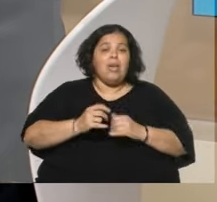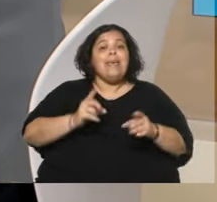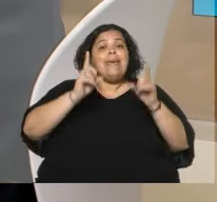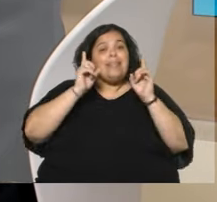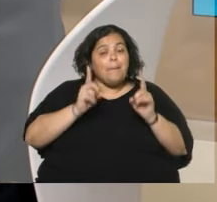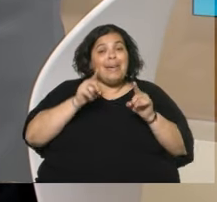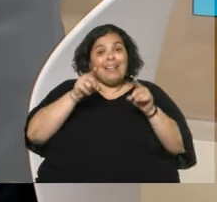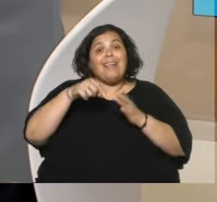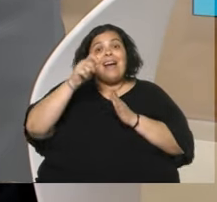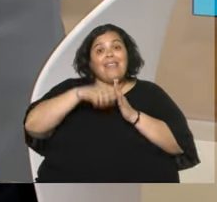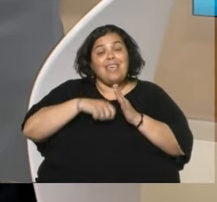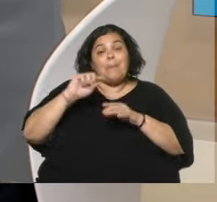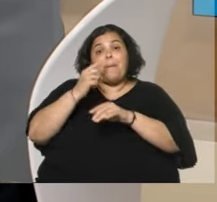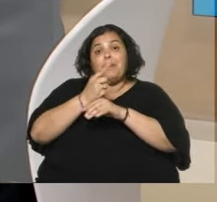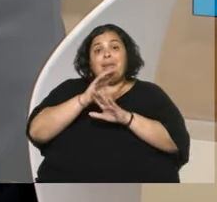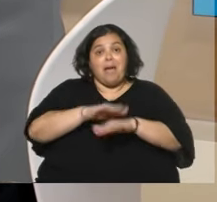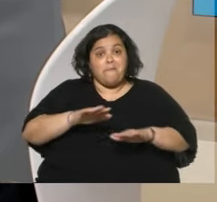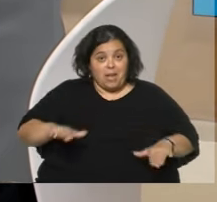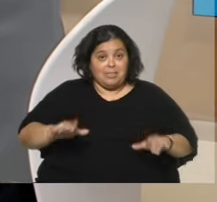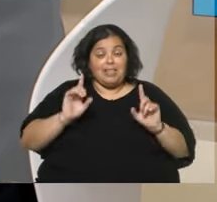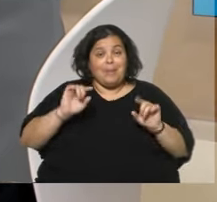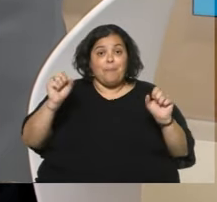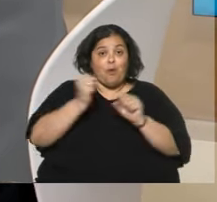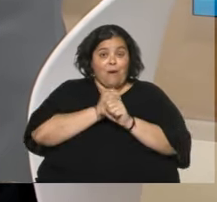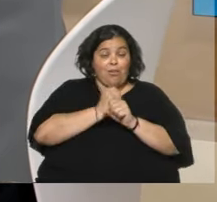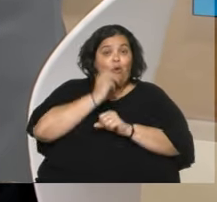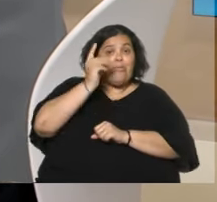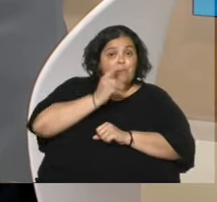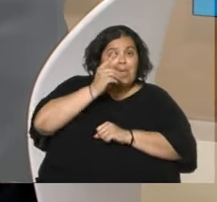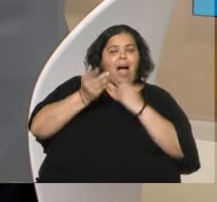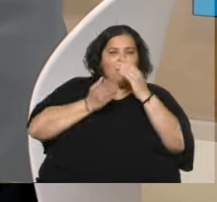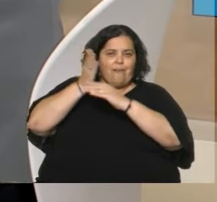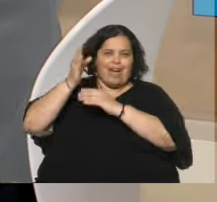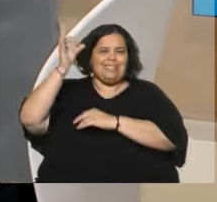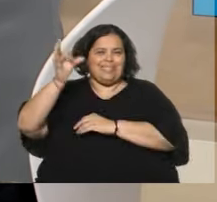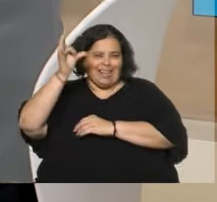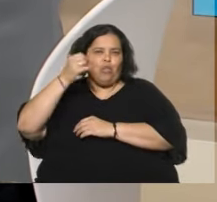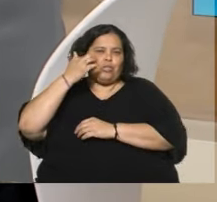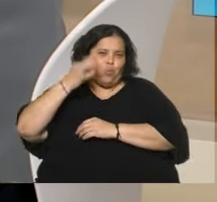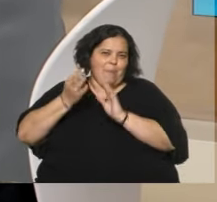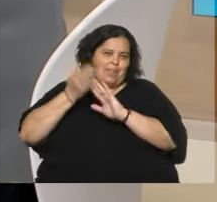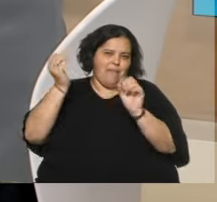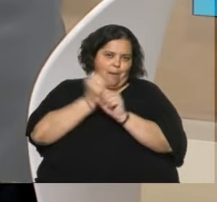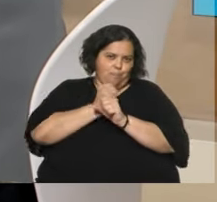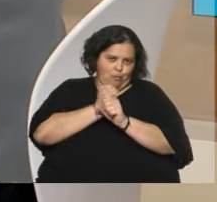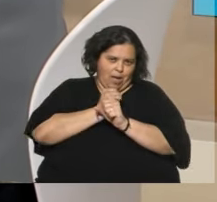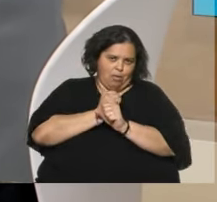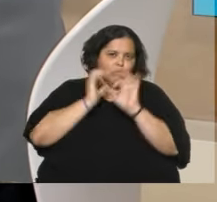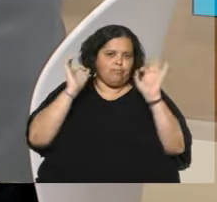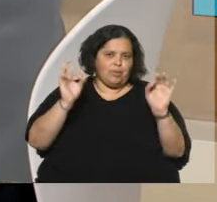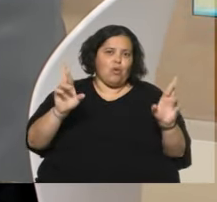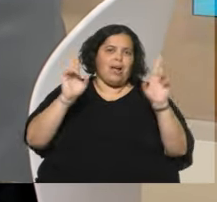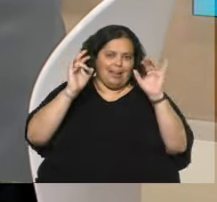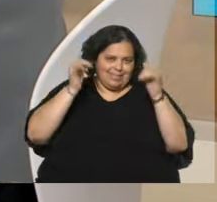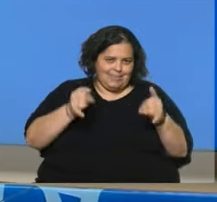el de las garantías para la primera infancia que ya se aprobó en diputados y seguramente se va a aprobar en el Senado porque la relación de fuerzas está. Esperemos